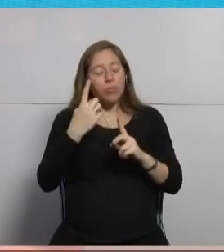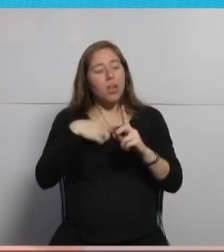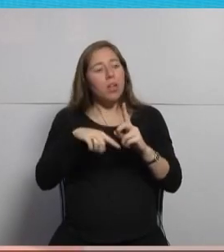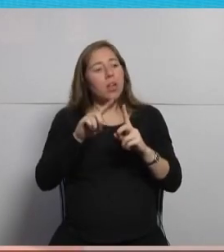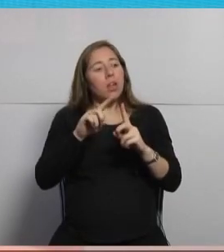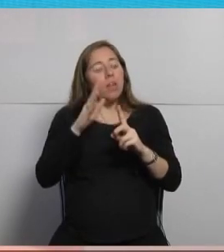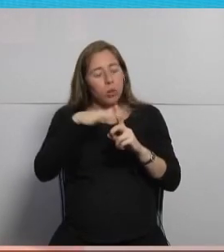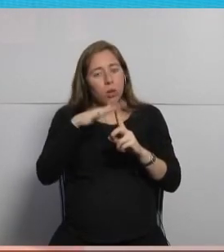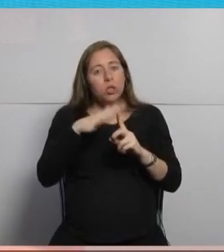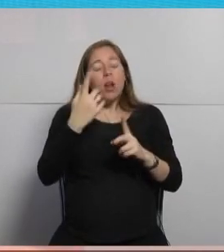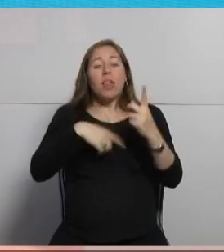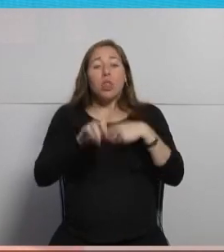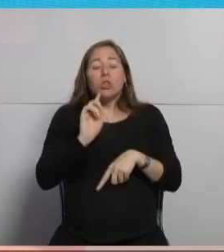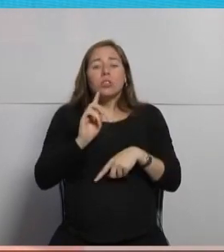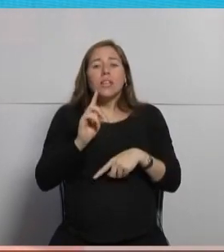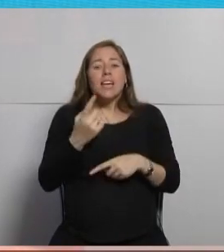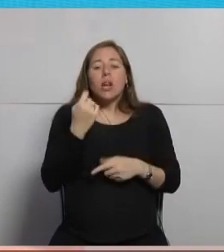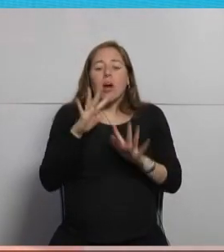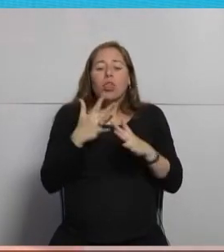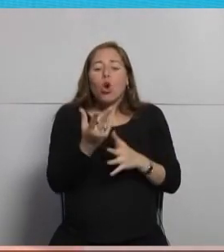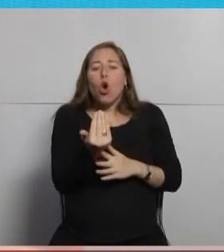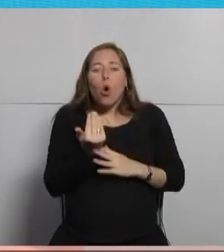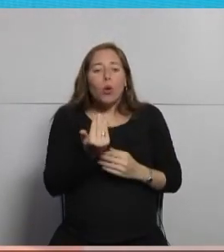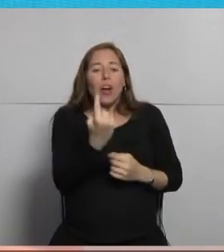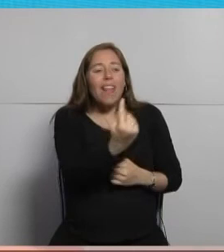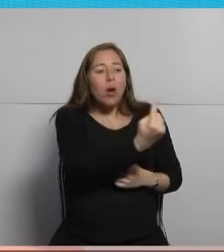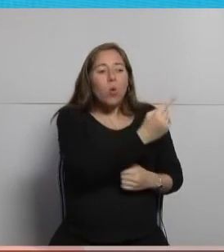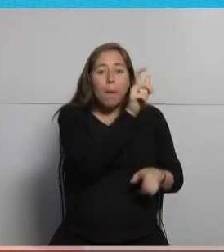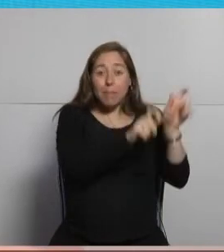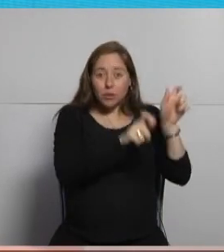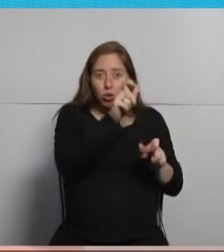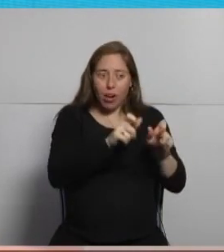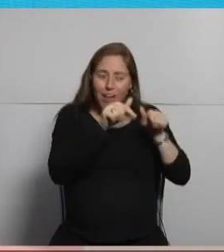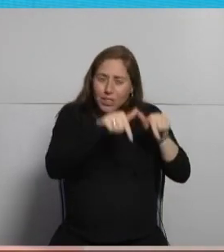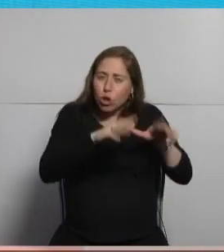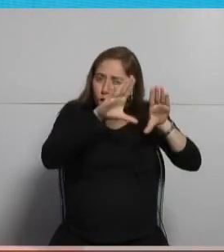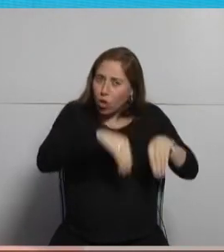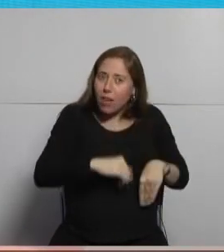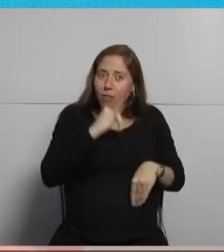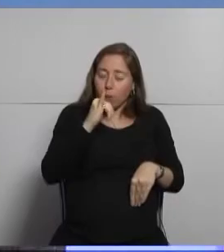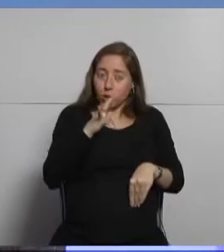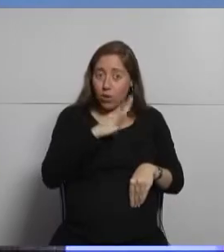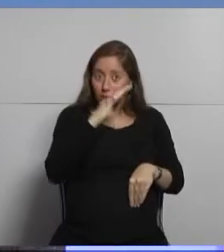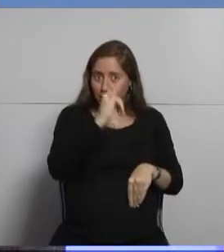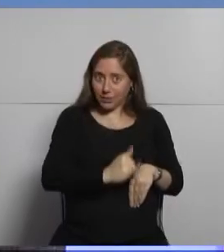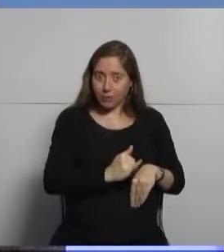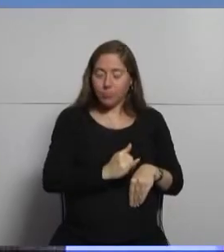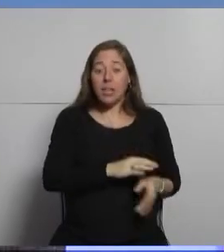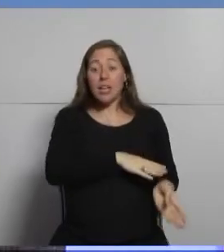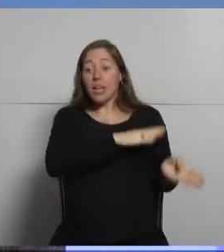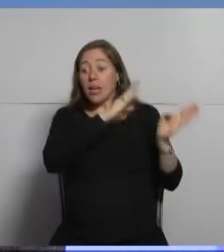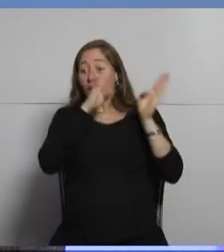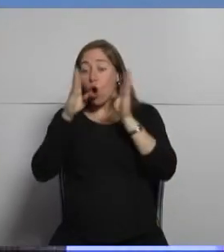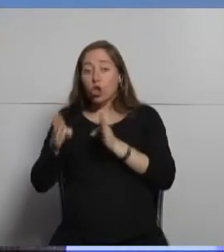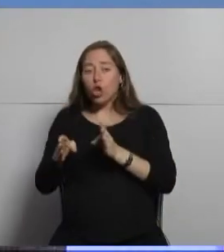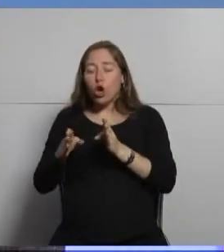facturar y saber a qué cobrar a qué cliente después ese API manager también tiene el portal de desarrollador